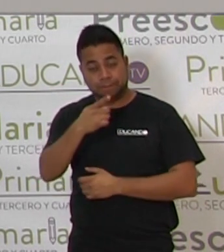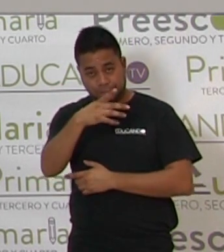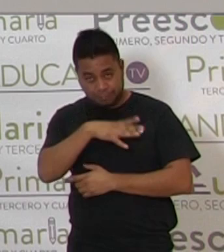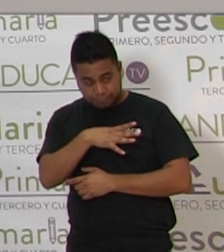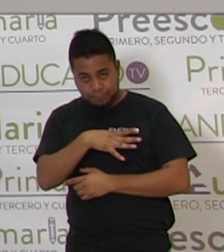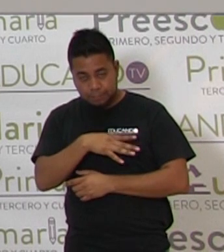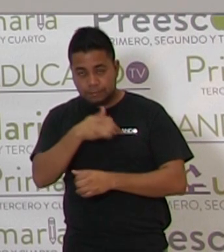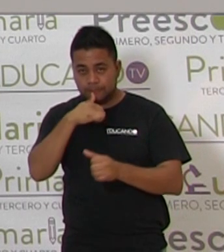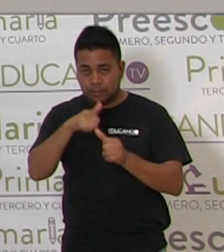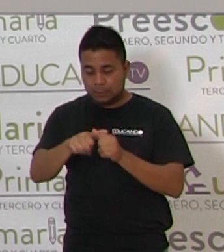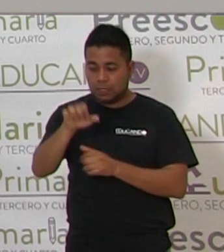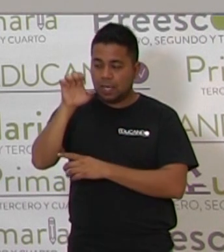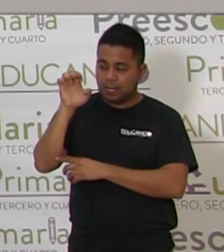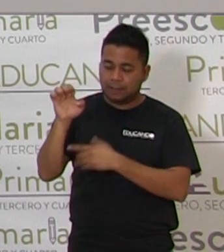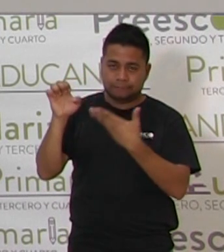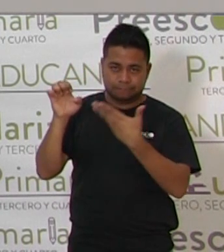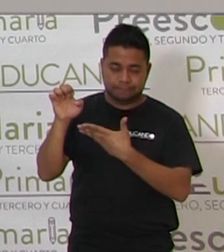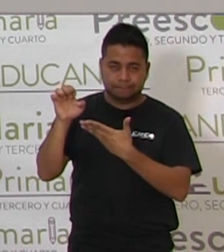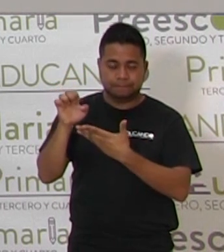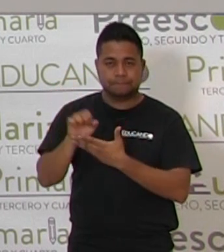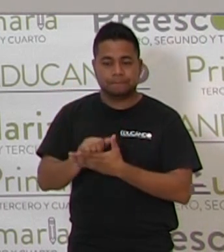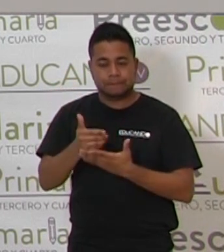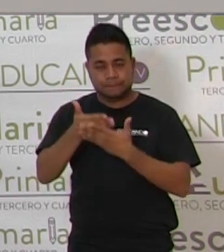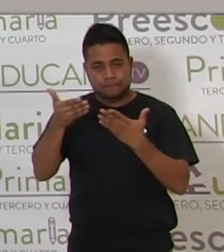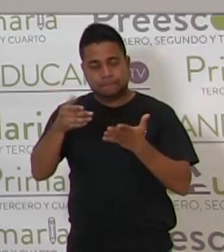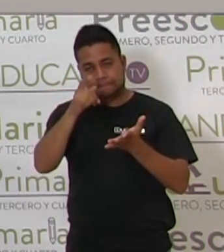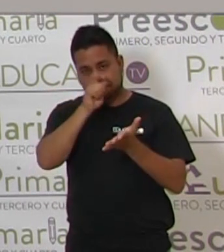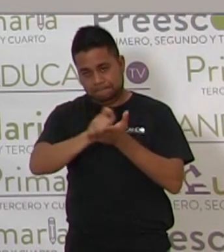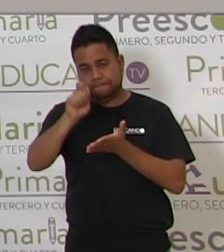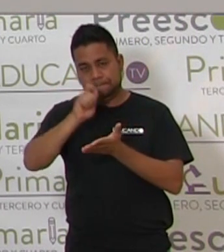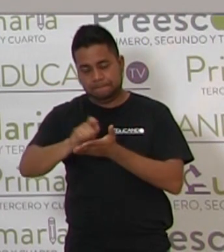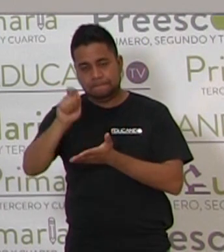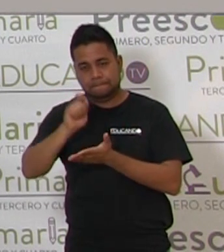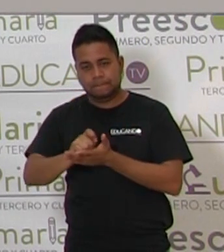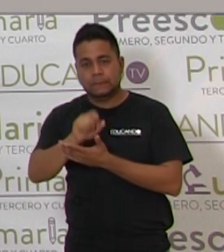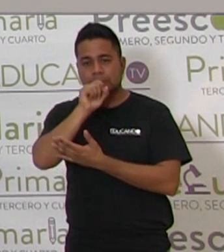E y vamos a escribirla también así.